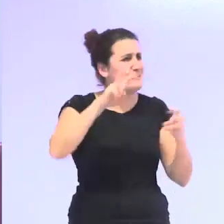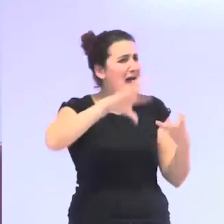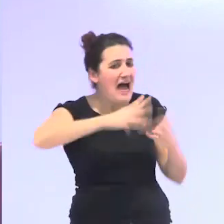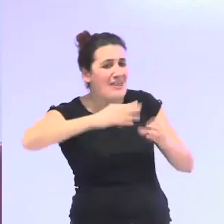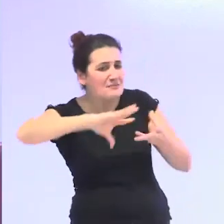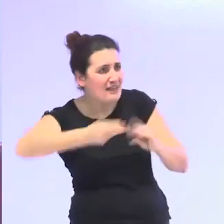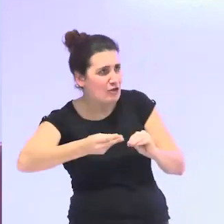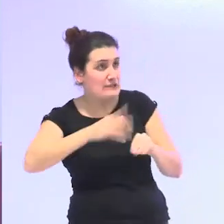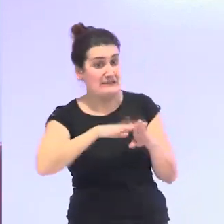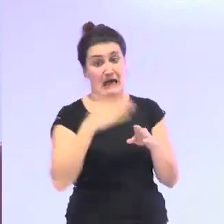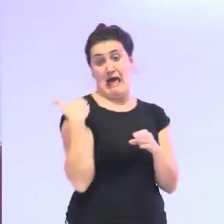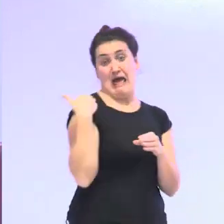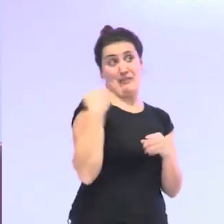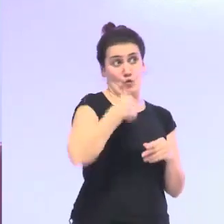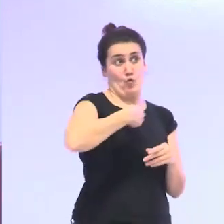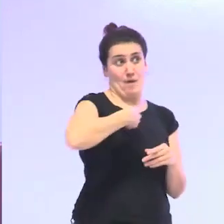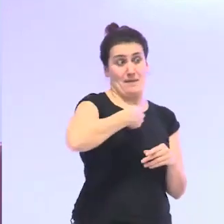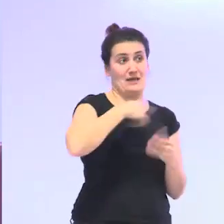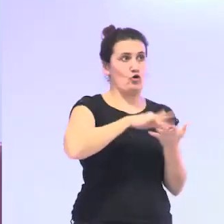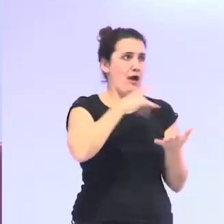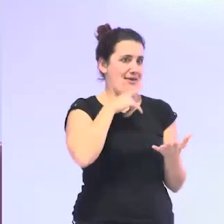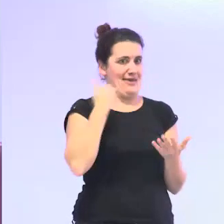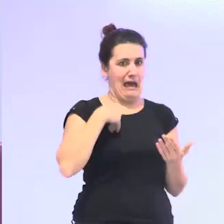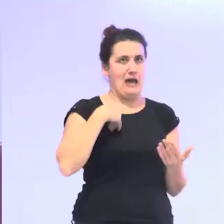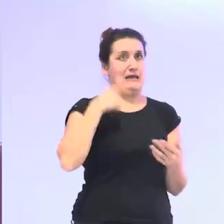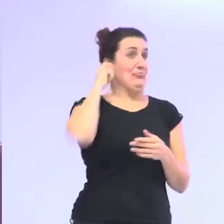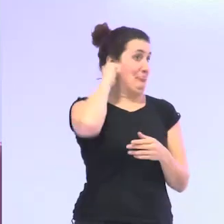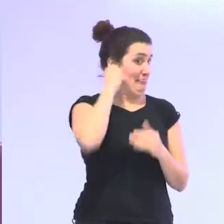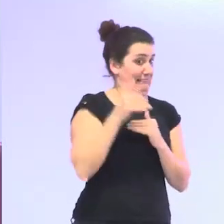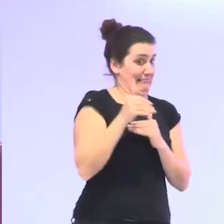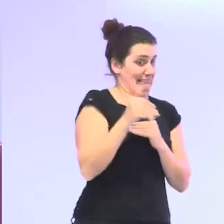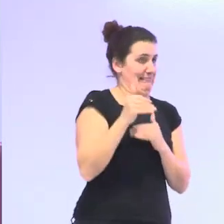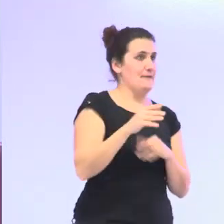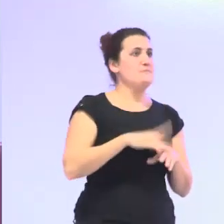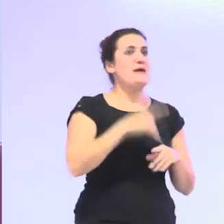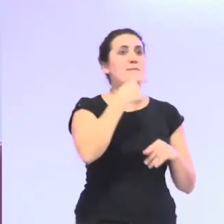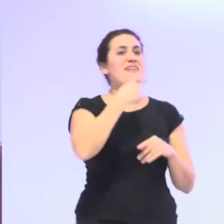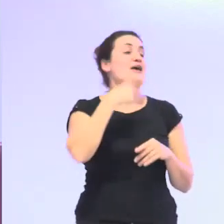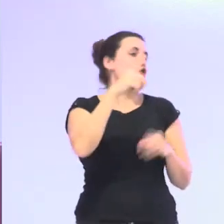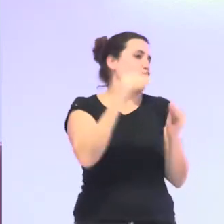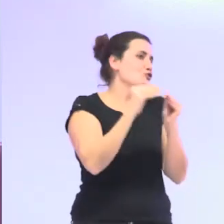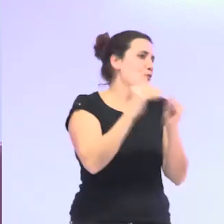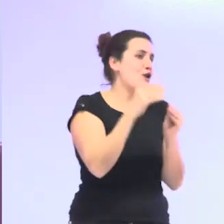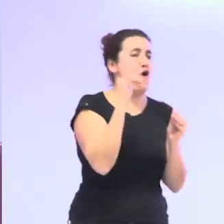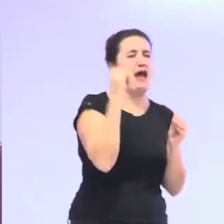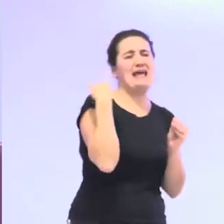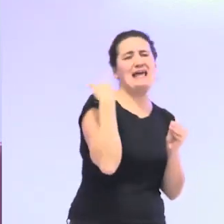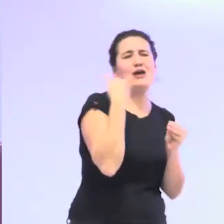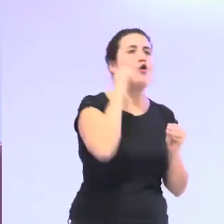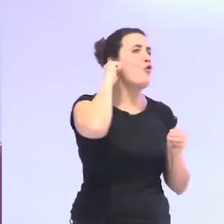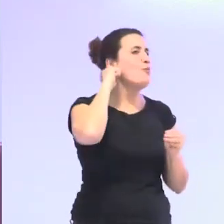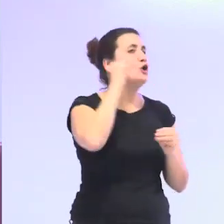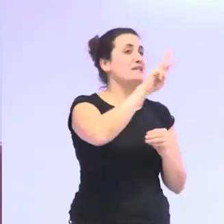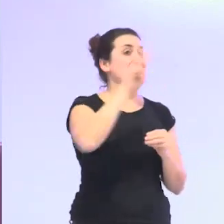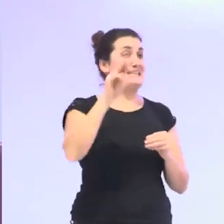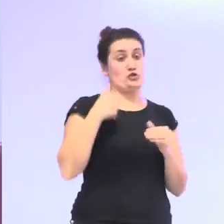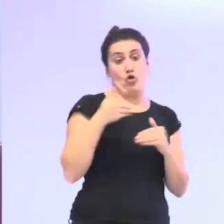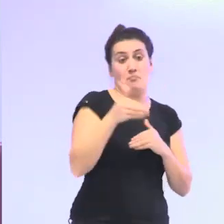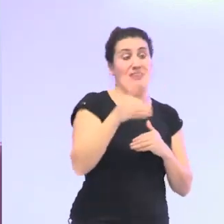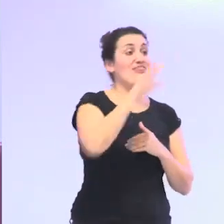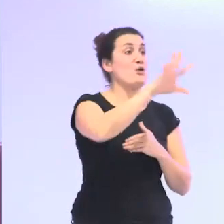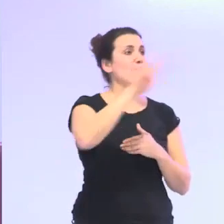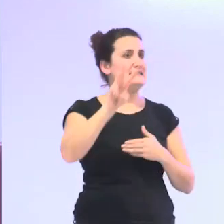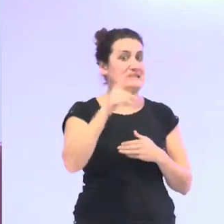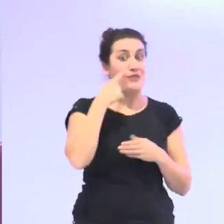a mí hace poco que me van a caer ya dentro de nada años me decían es que tengo un sobrino que cumplía el otro día 33 y yo cumplo 53